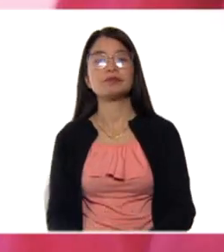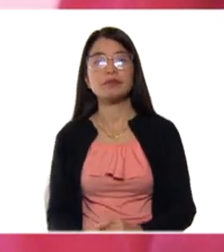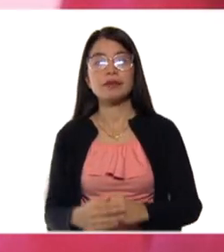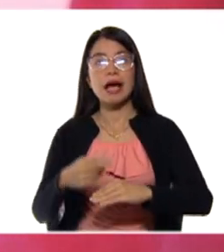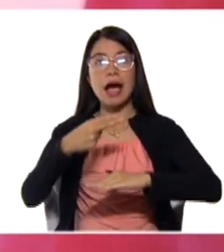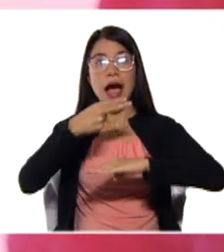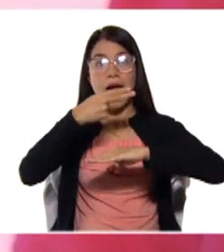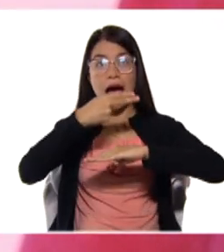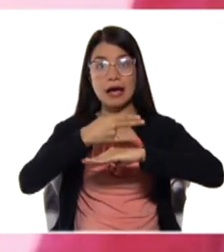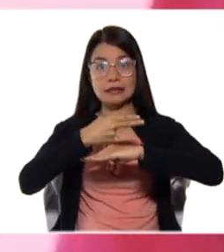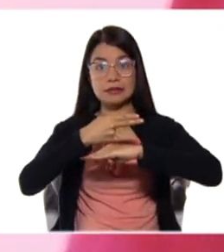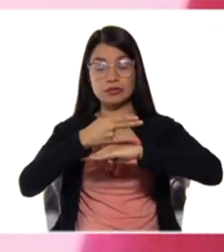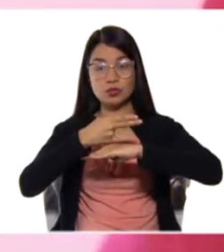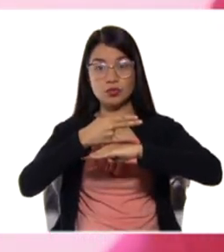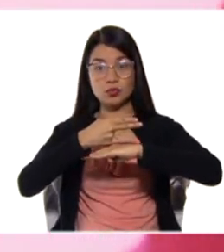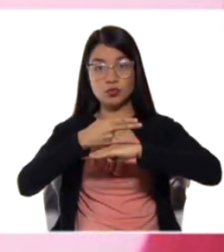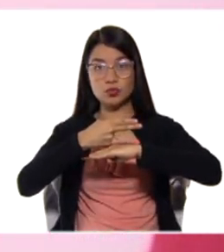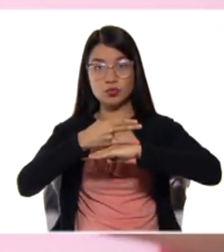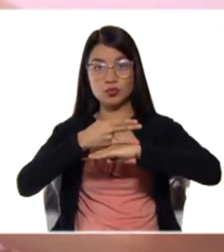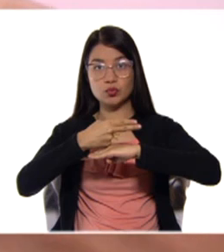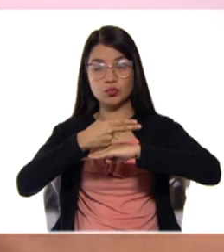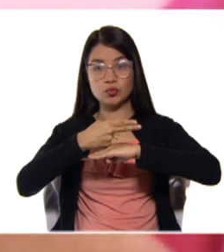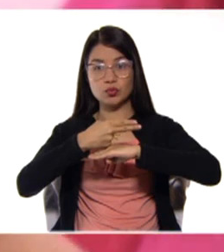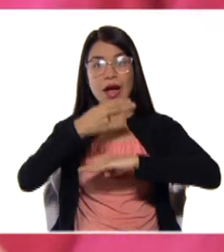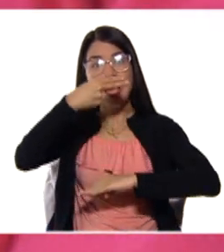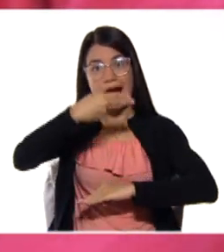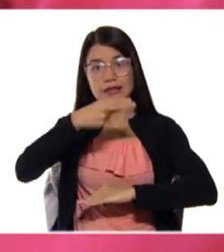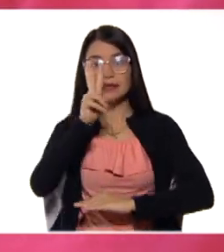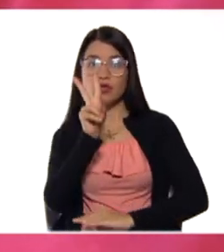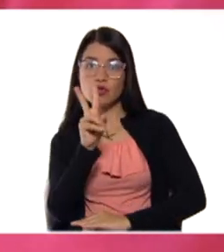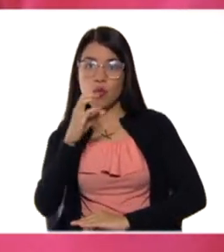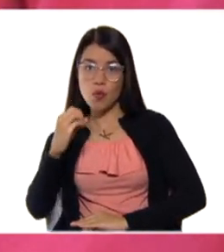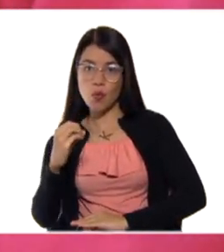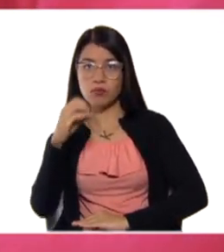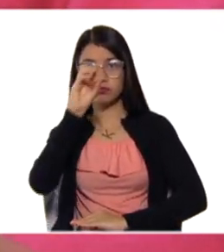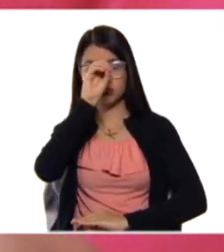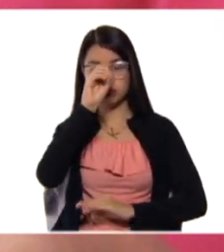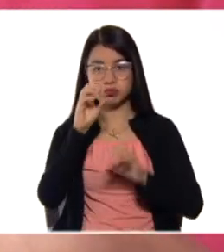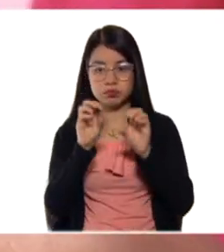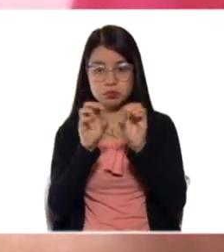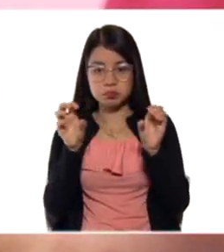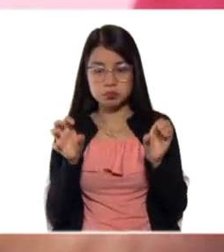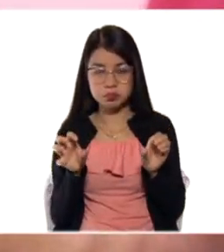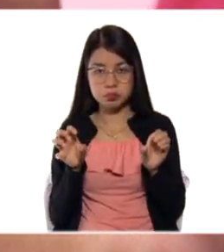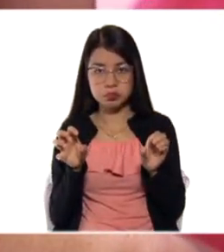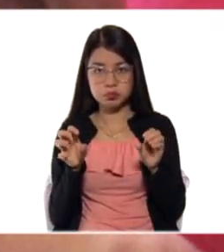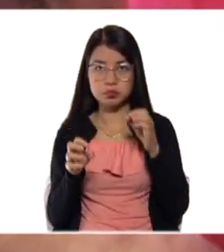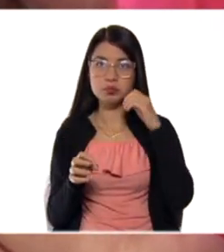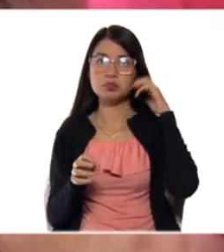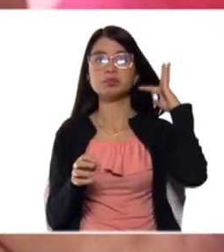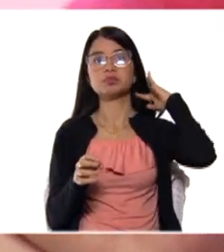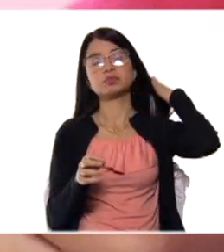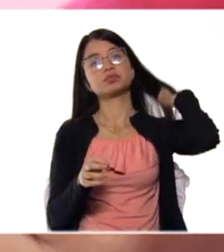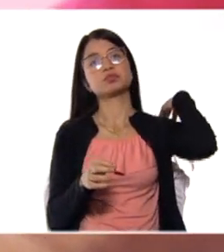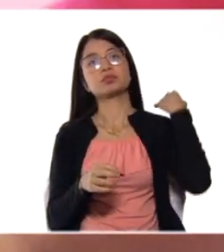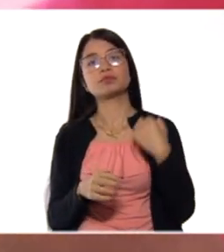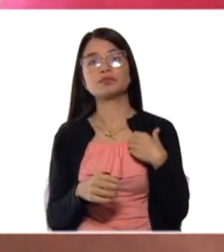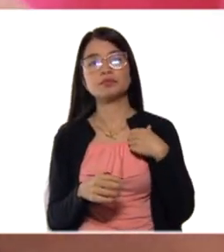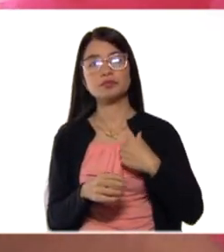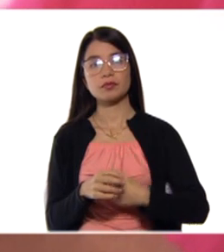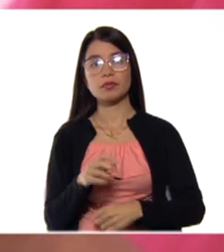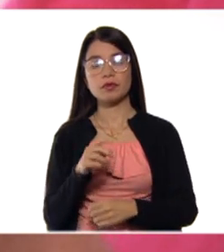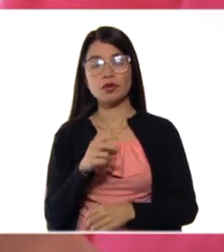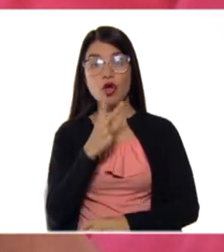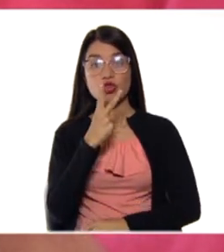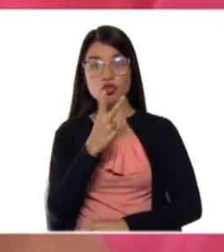profe. Ah, pero ¿cómo es? Aquí tenemos la representación de la molécula, que tiene dos hidrógenos